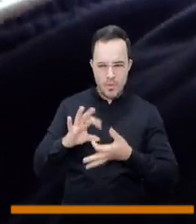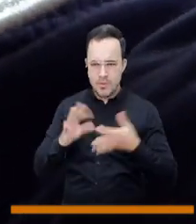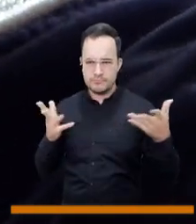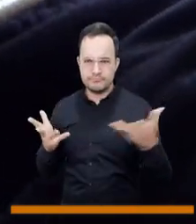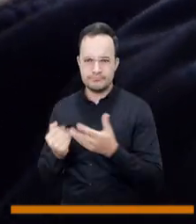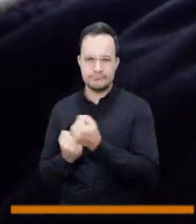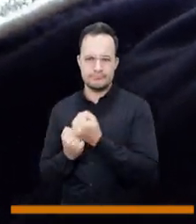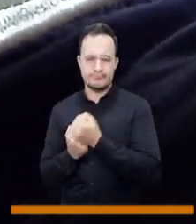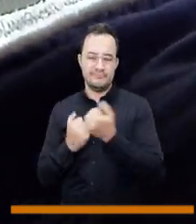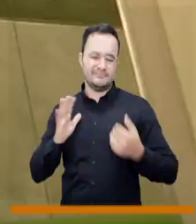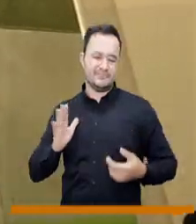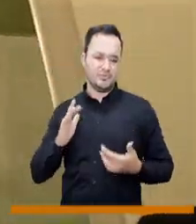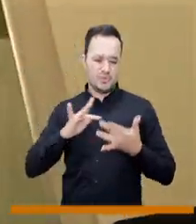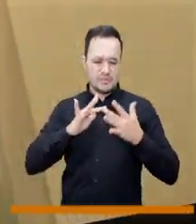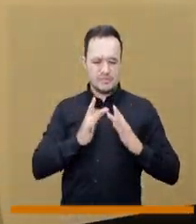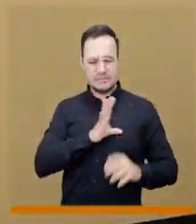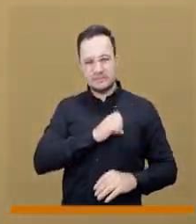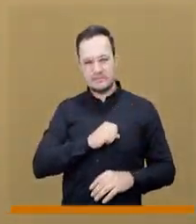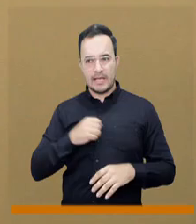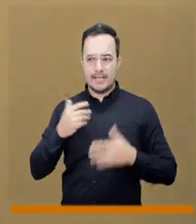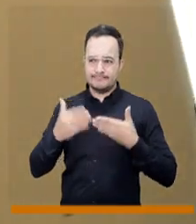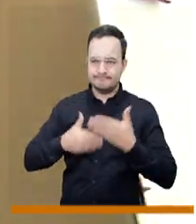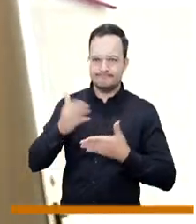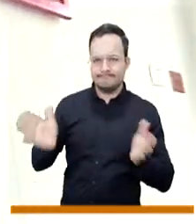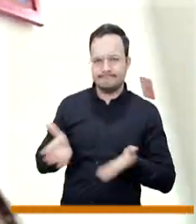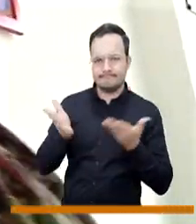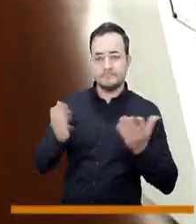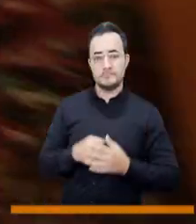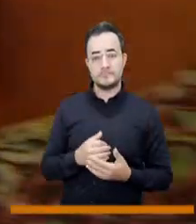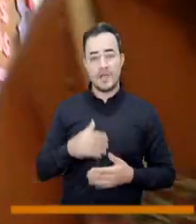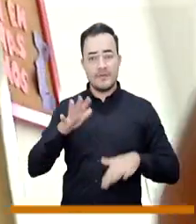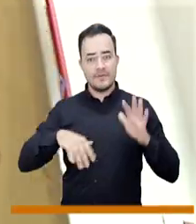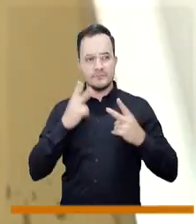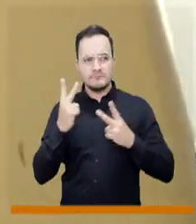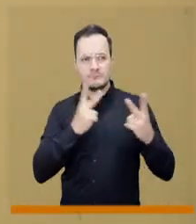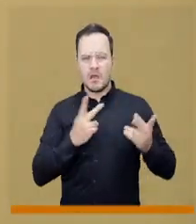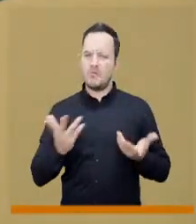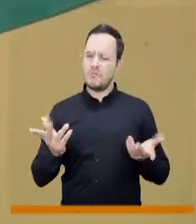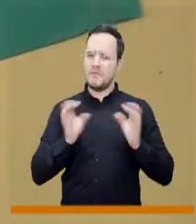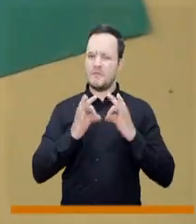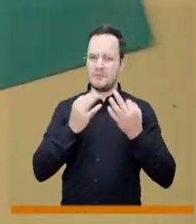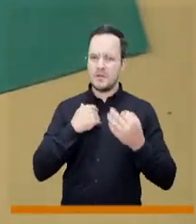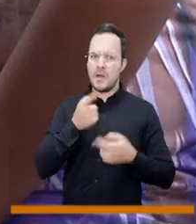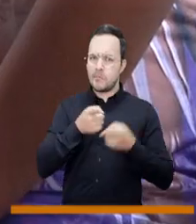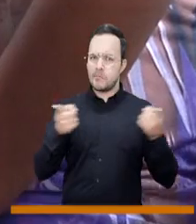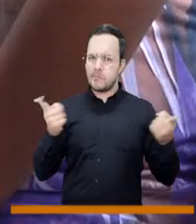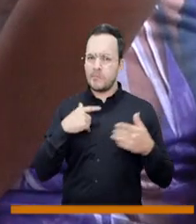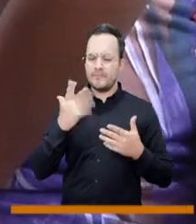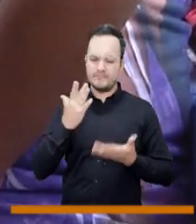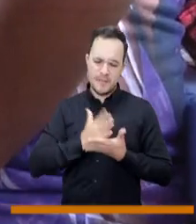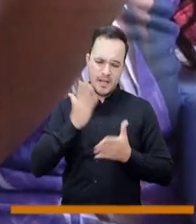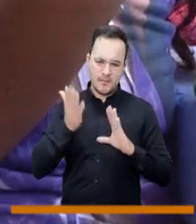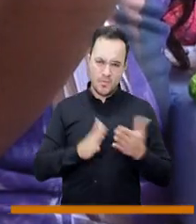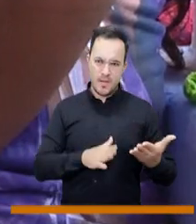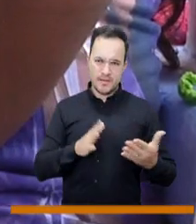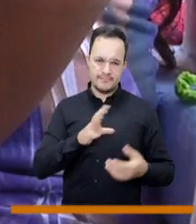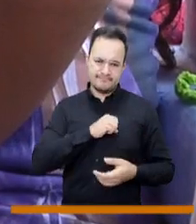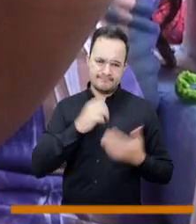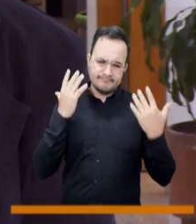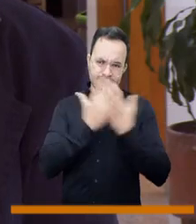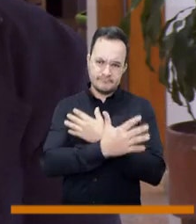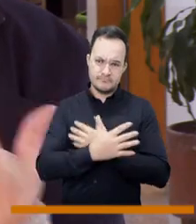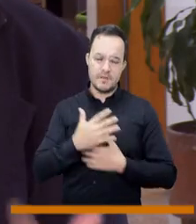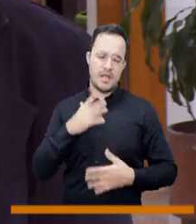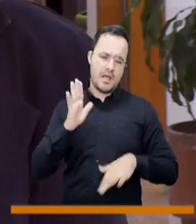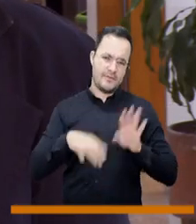estas personas puedan hacer su proceso de duelo, pero digamos que a veces tenemos falencias en el modo de acompañar a estas familias, a estas